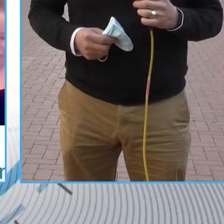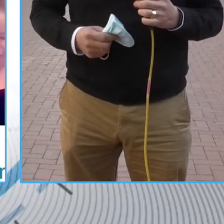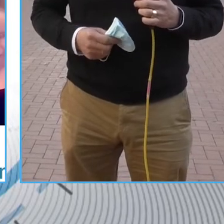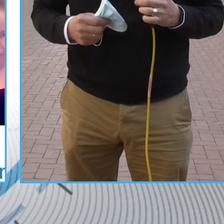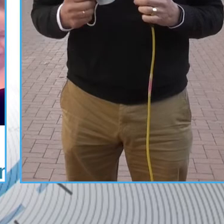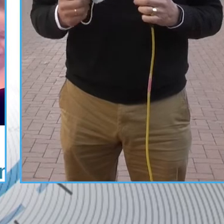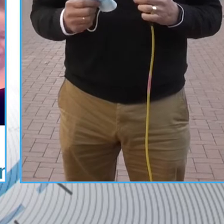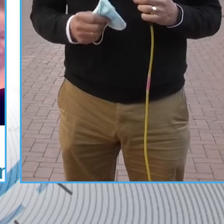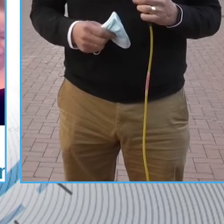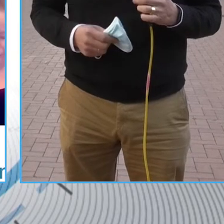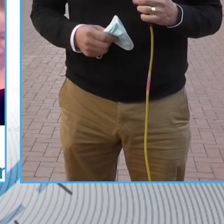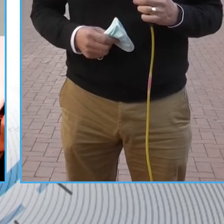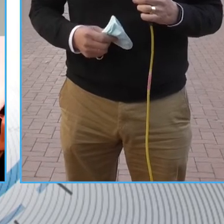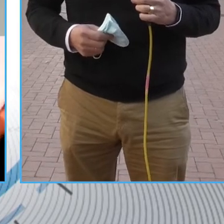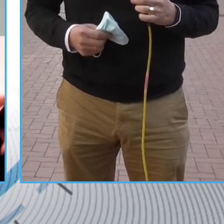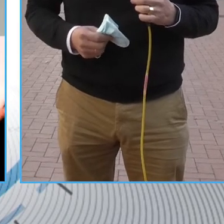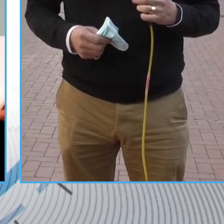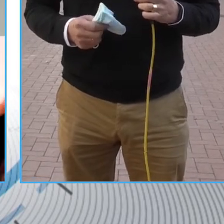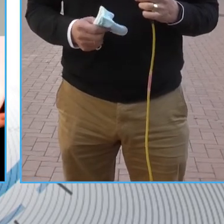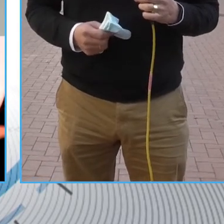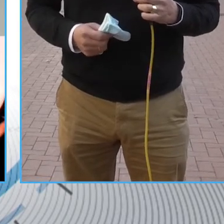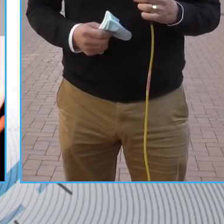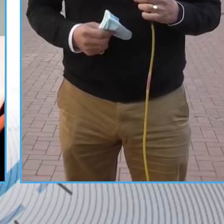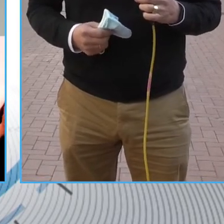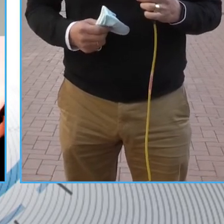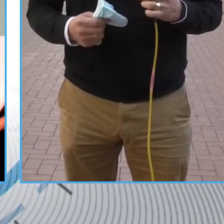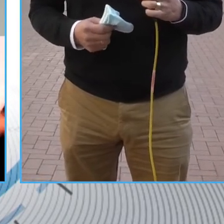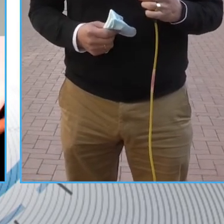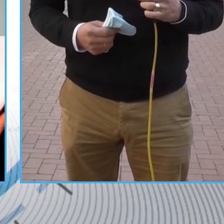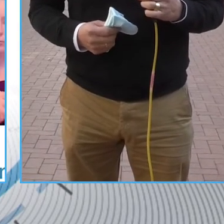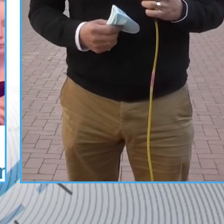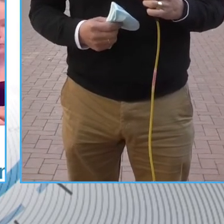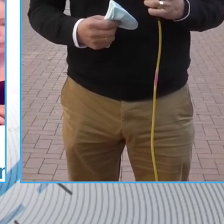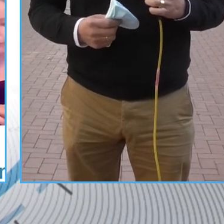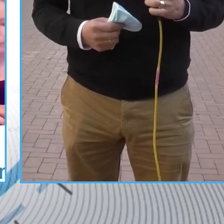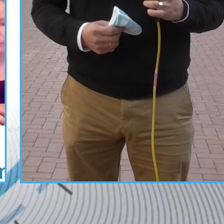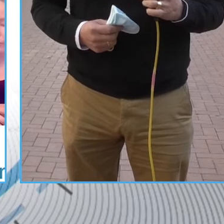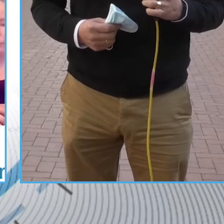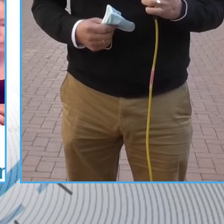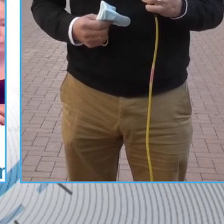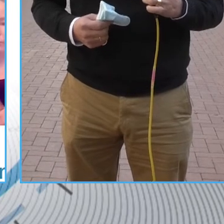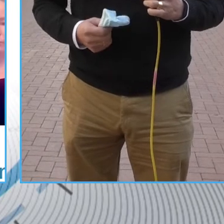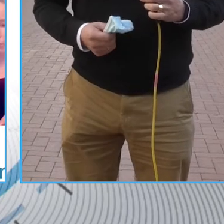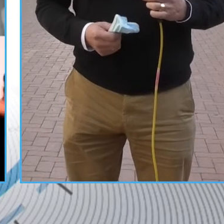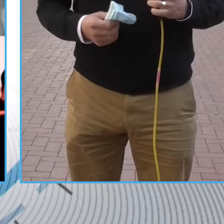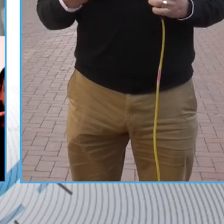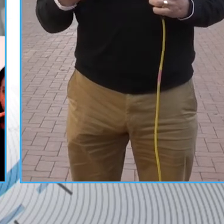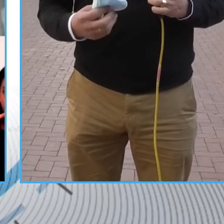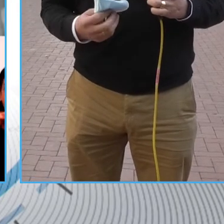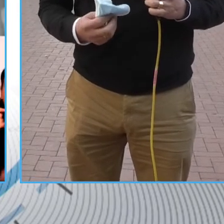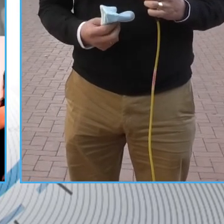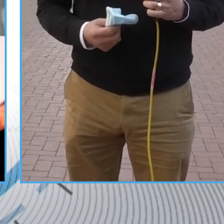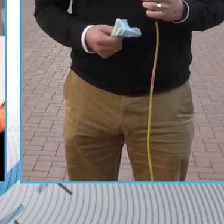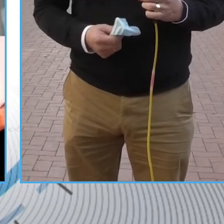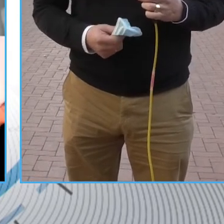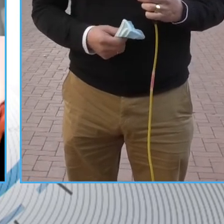entre Partido Popular y Ciudadanos en la Diputación de Alicante para pedir la dimisión del ministro de Consumo, Alberto Garzón. El